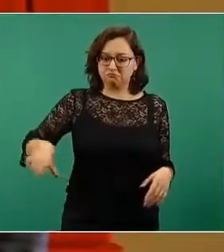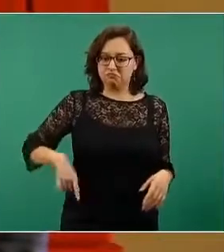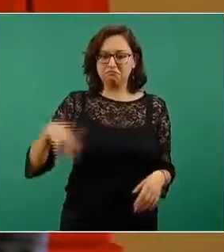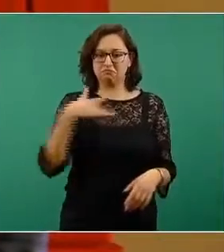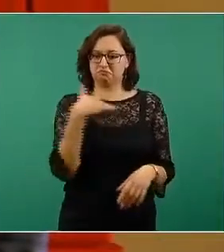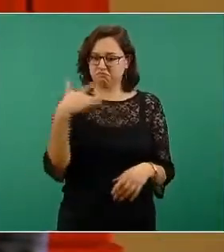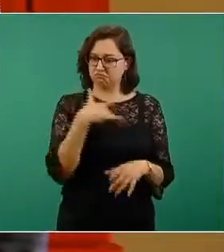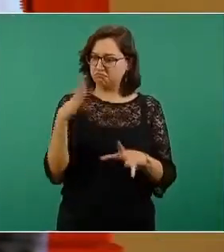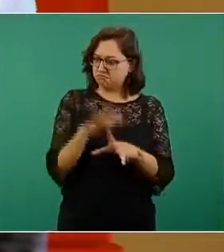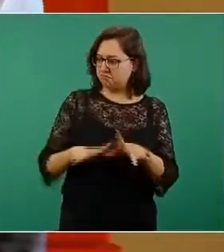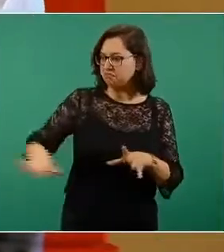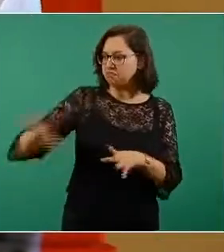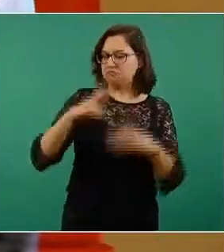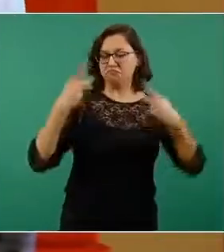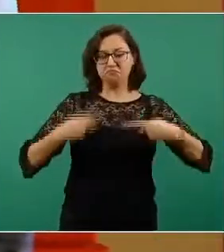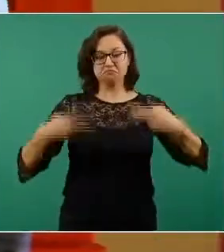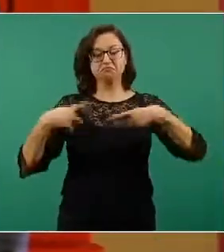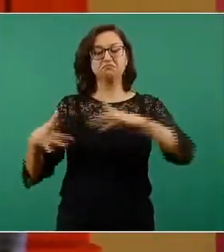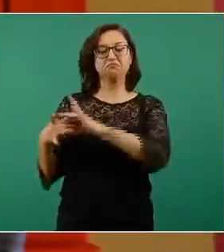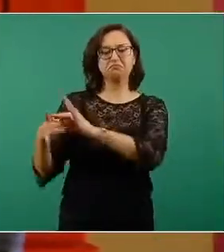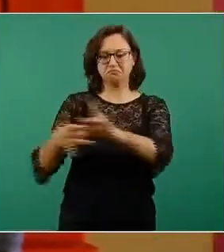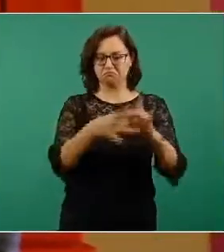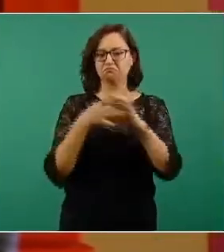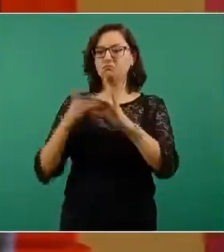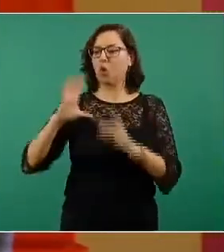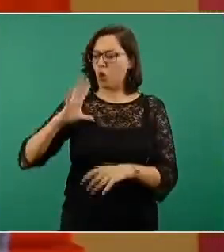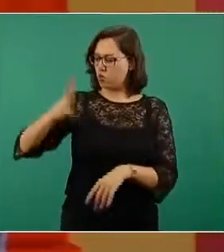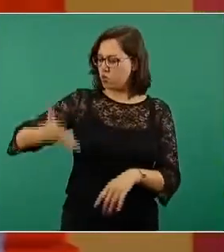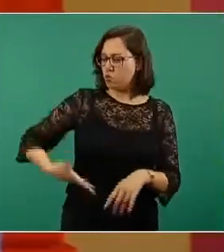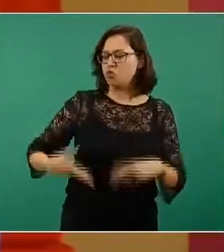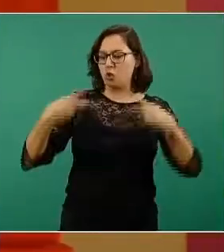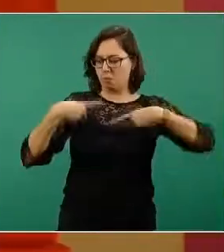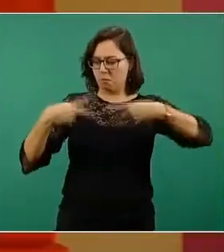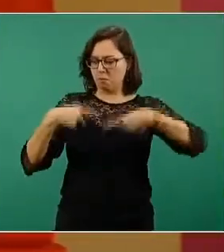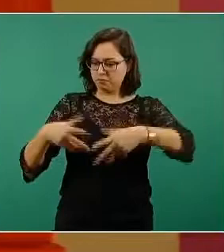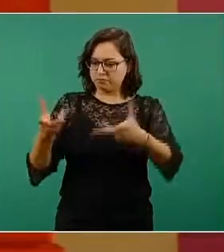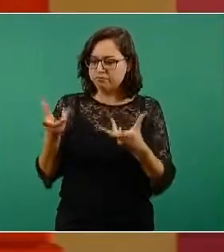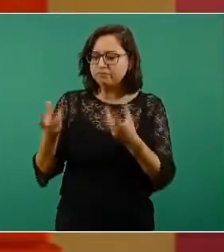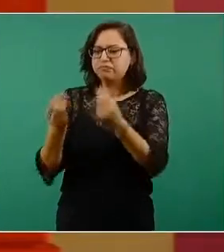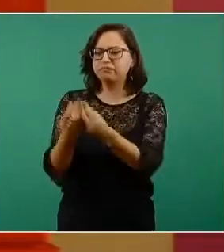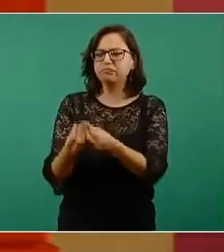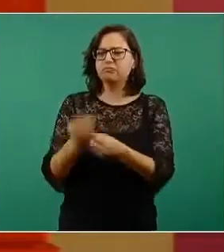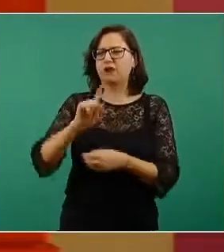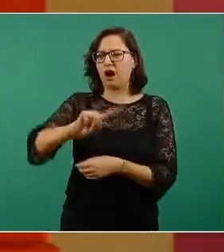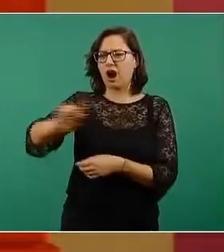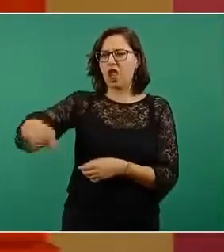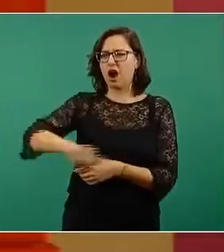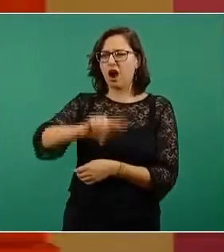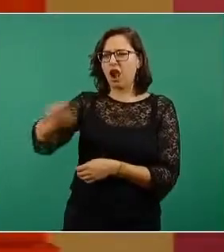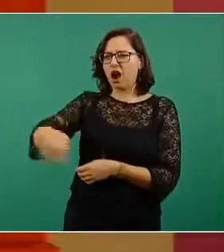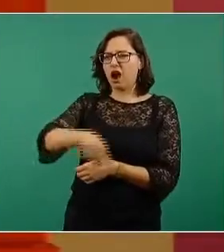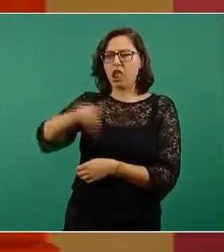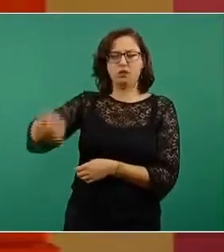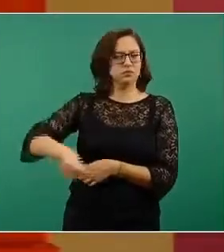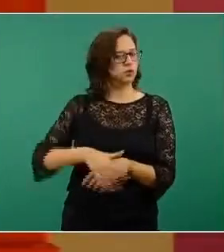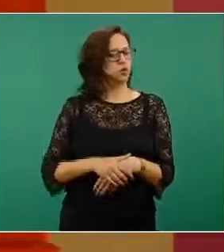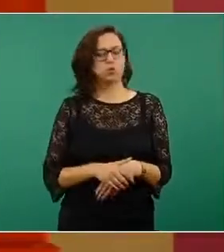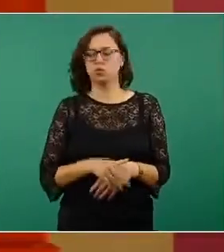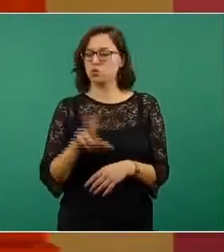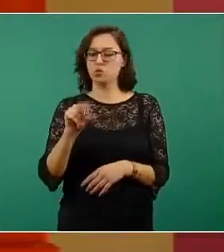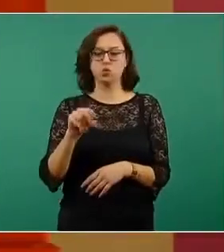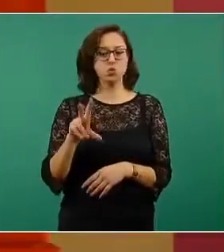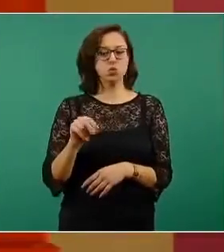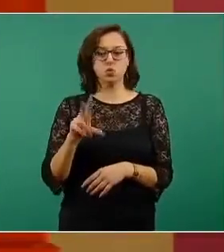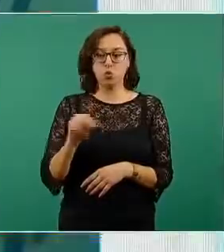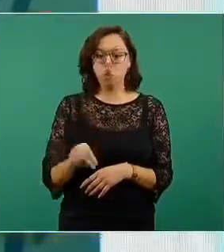orgullosamente social, entonces preferimos no dejar atrás a nadie, no dejar a nadie de lado y